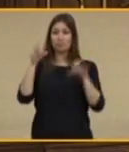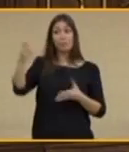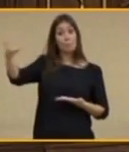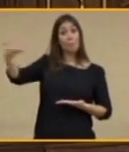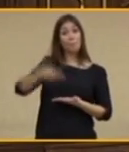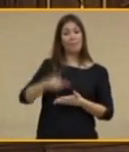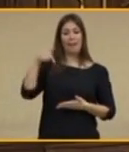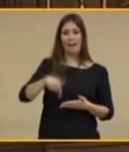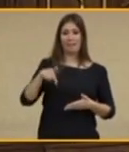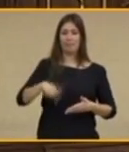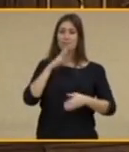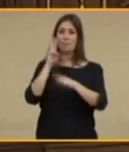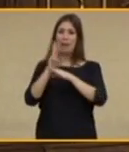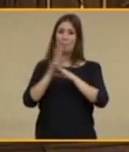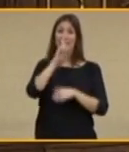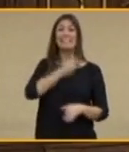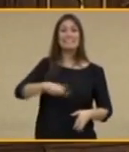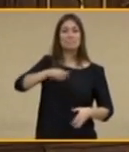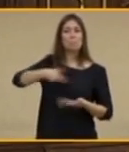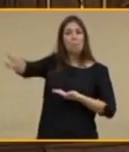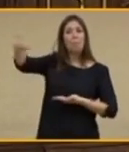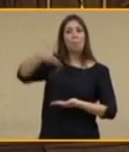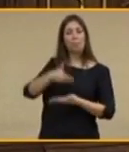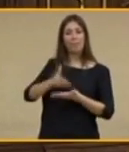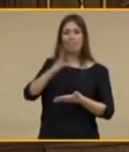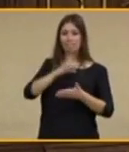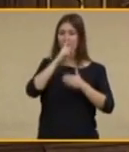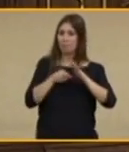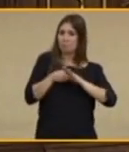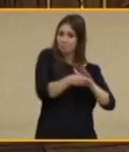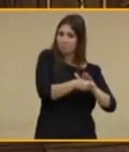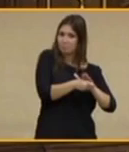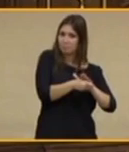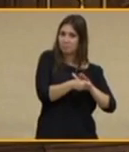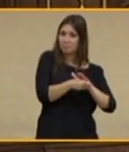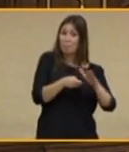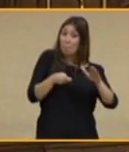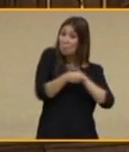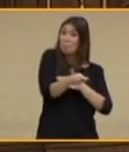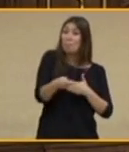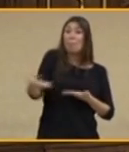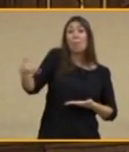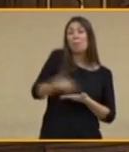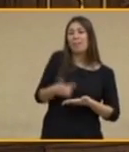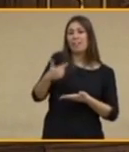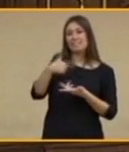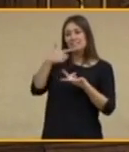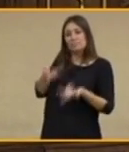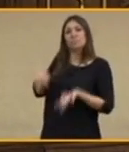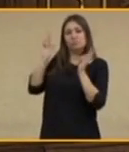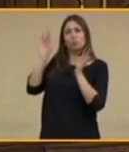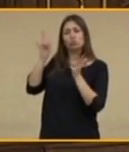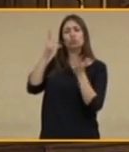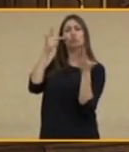al Parlamento de la Nación, que le transfiera, que le dé la capacidad, la competencia de